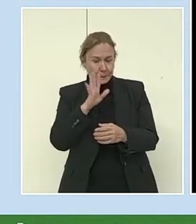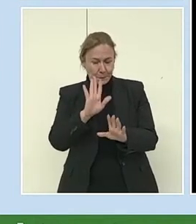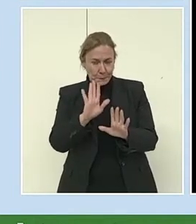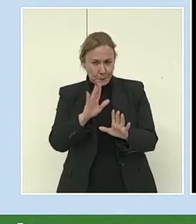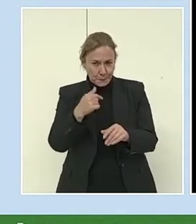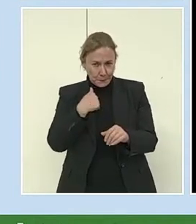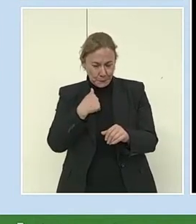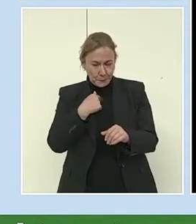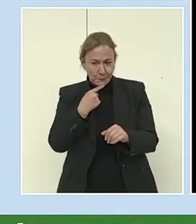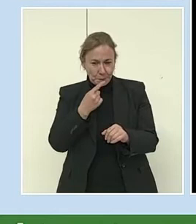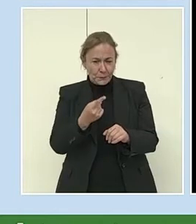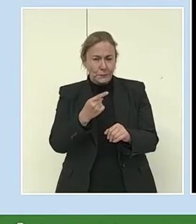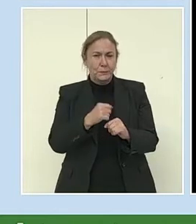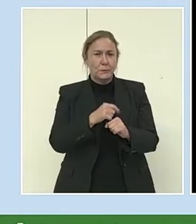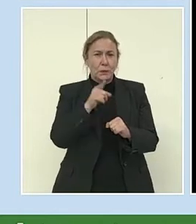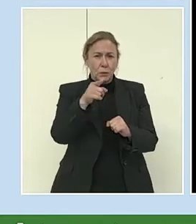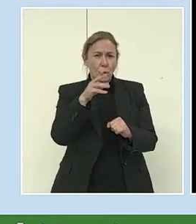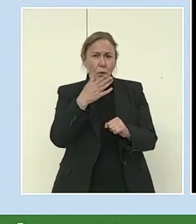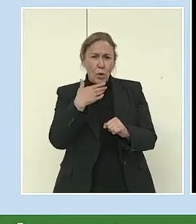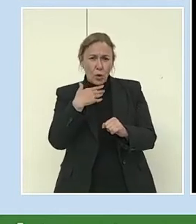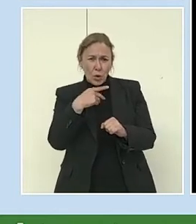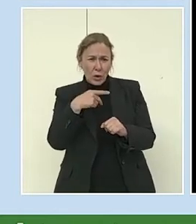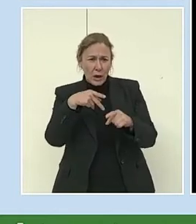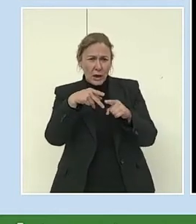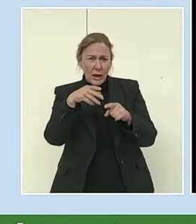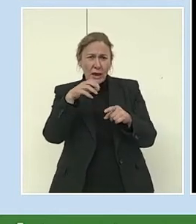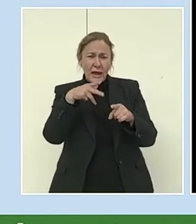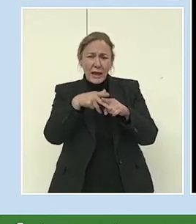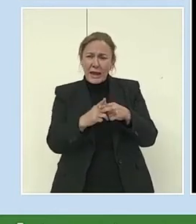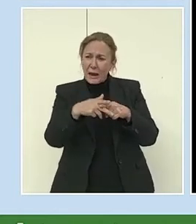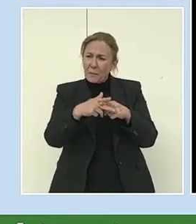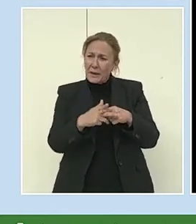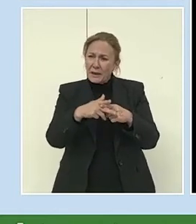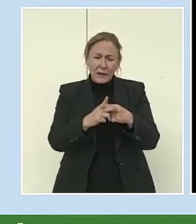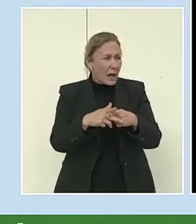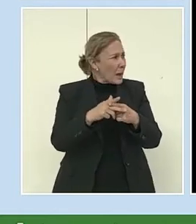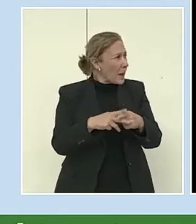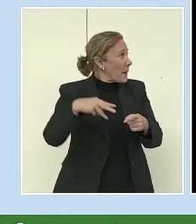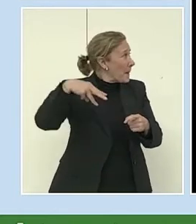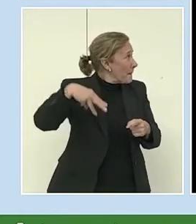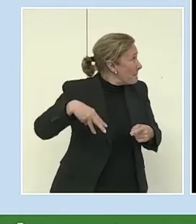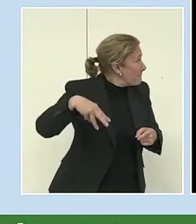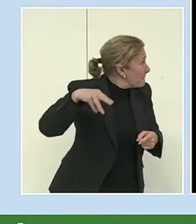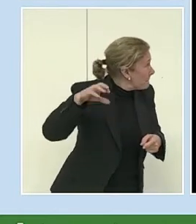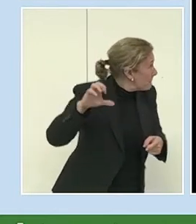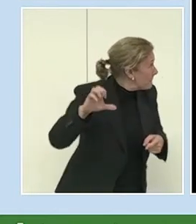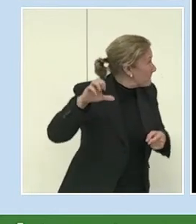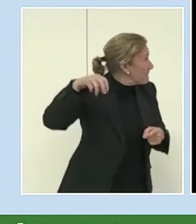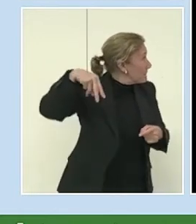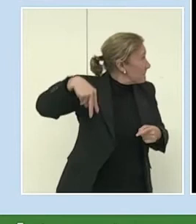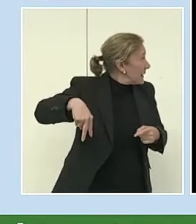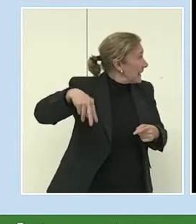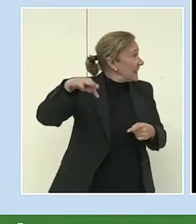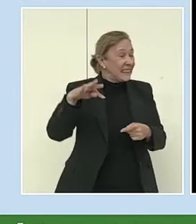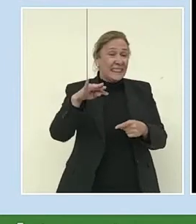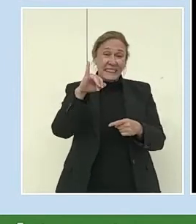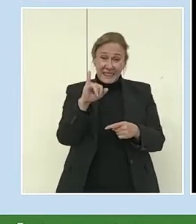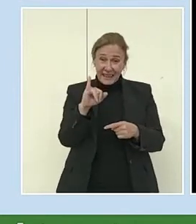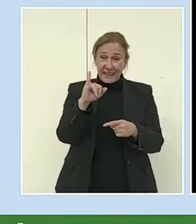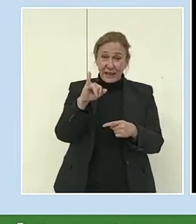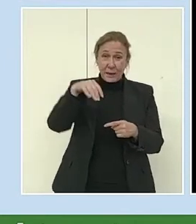¿Ustedes conocen esta herramienta, Mentimeter? ¿Sí? Vale. Pues, si pueden, conéctense